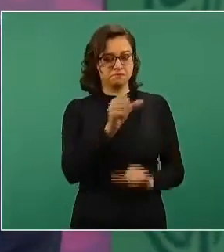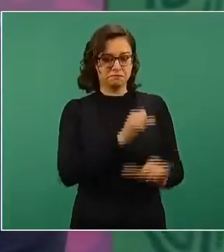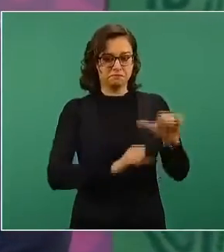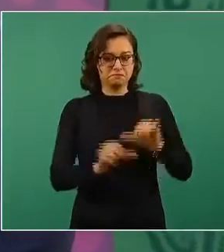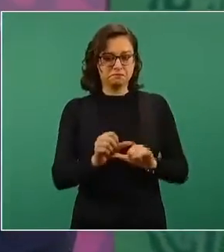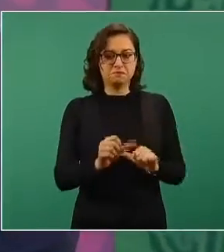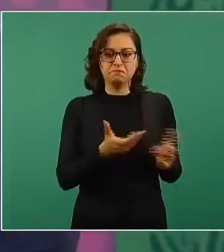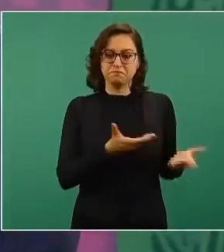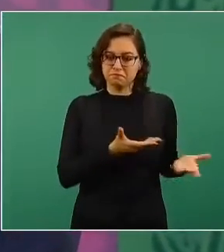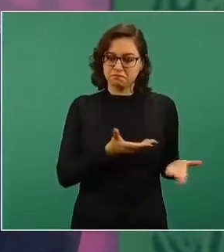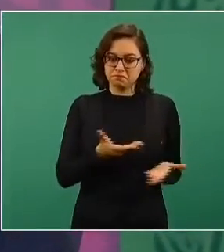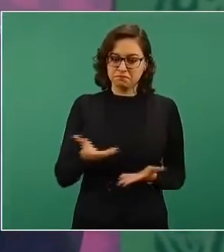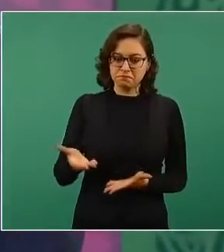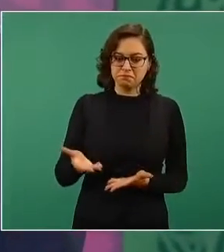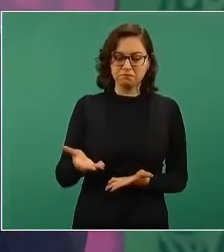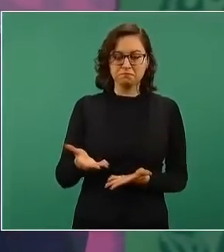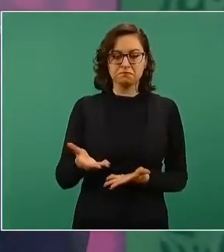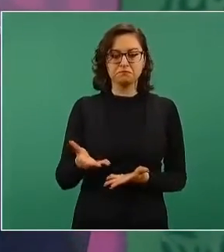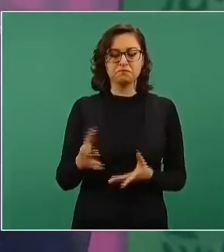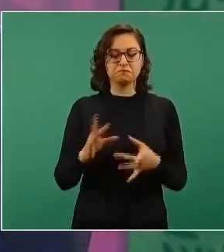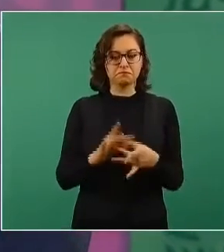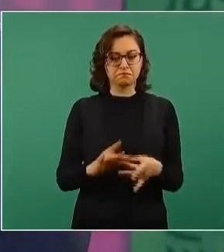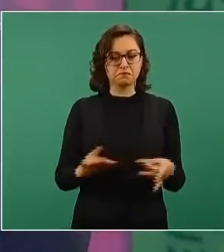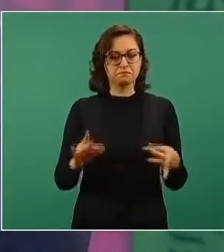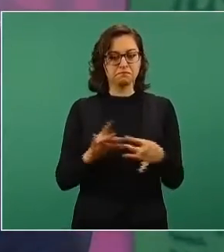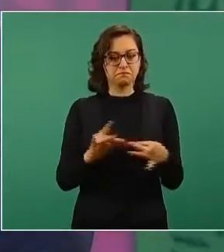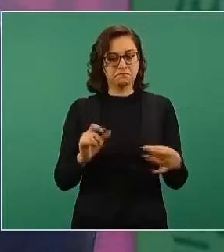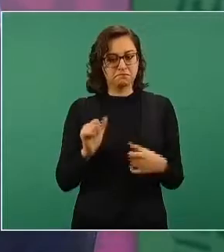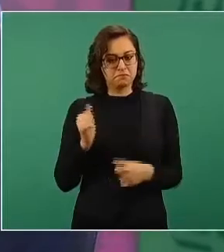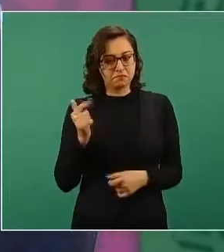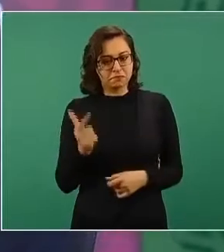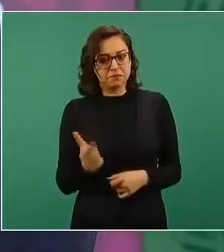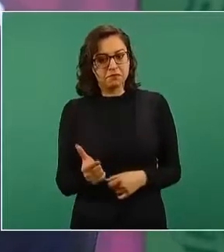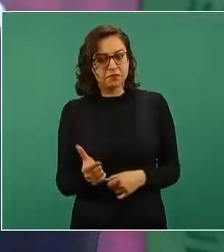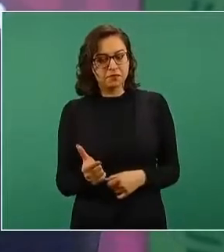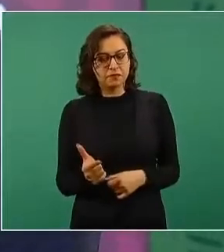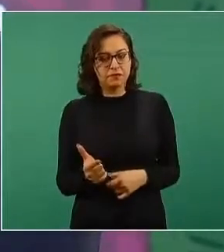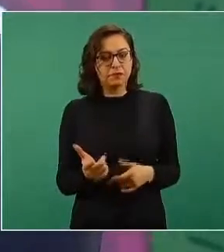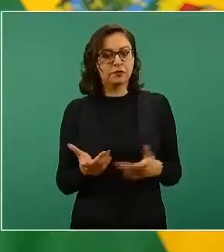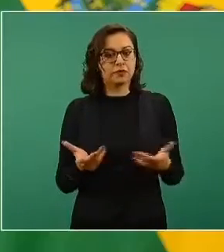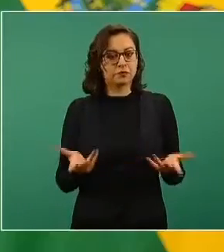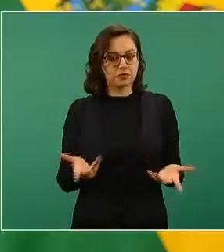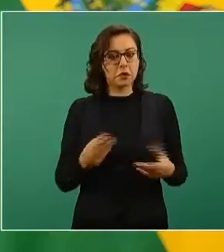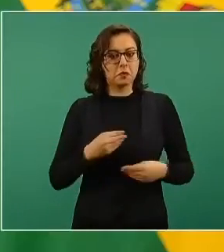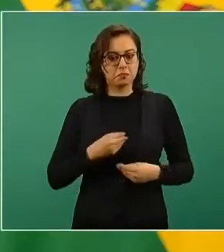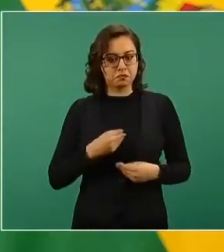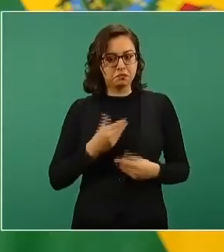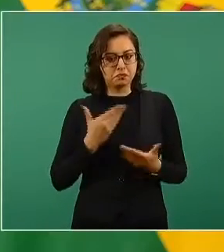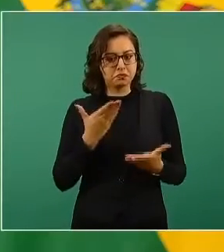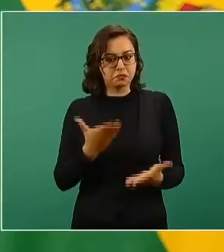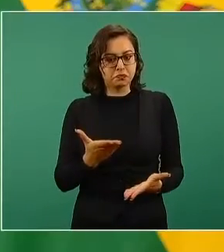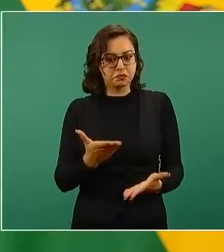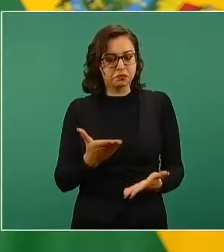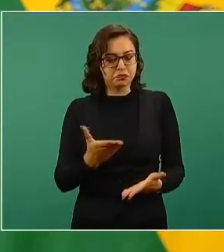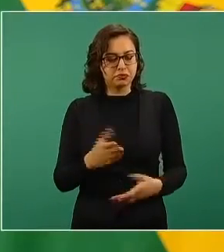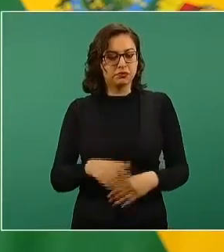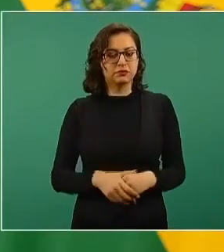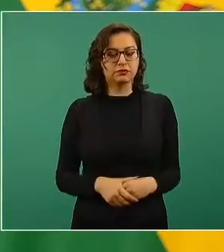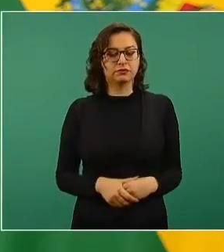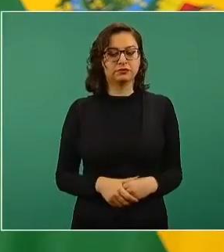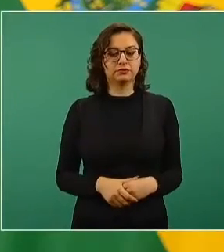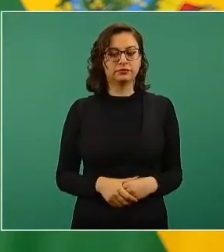manifieste lo que